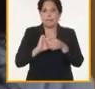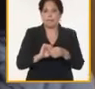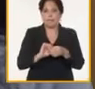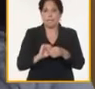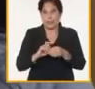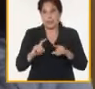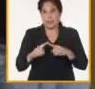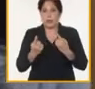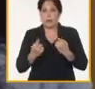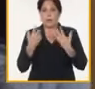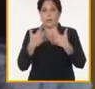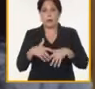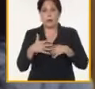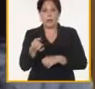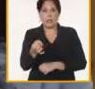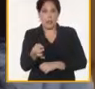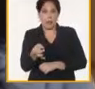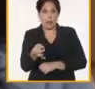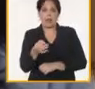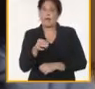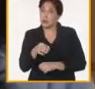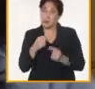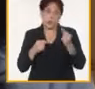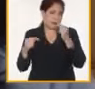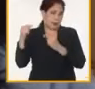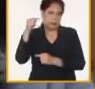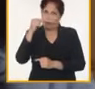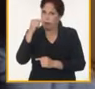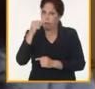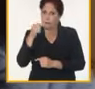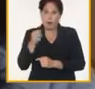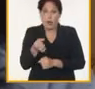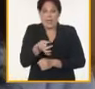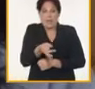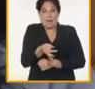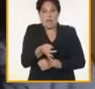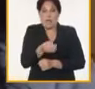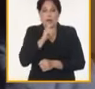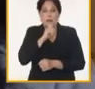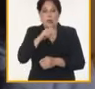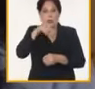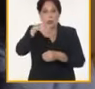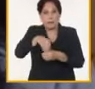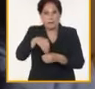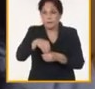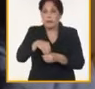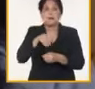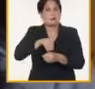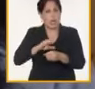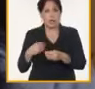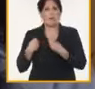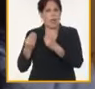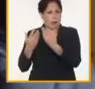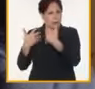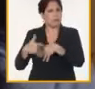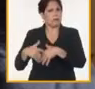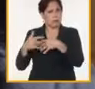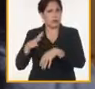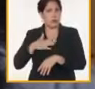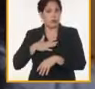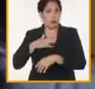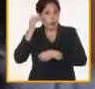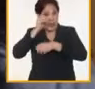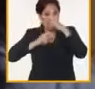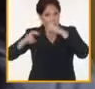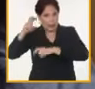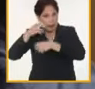porque la producción de semillas sigue siendo un elemento que tenemos que fortalecer, y bueno, esta es una de las contribuciones que nosotros podemos hacer también